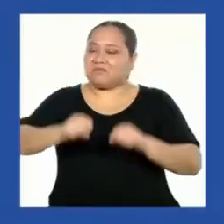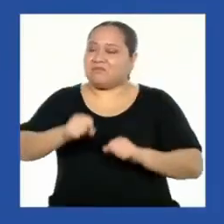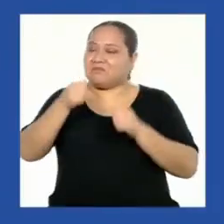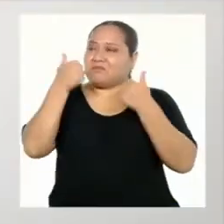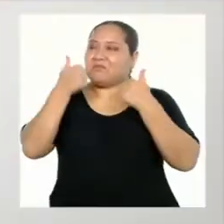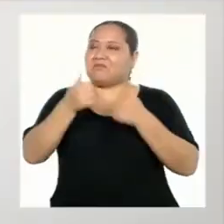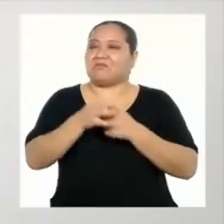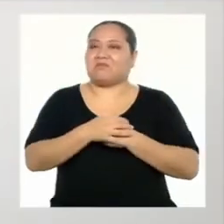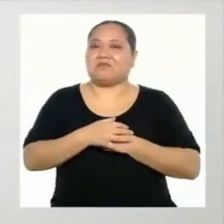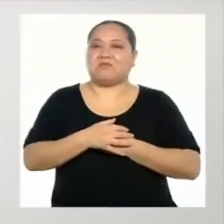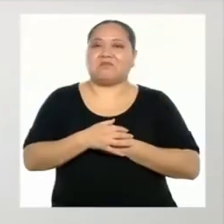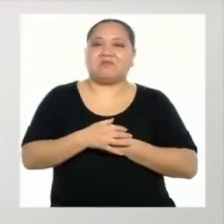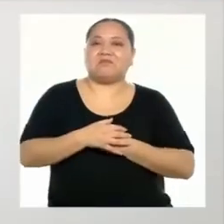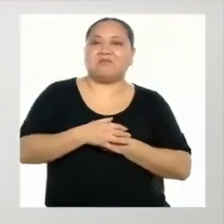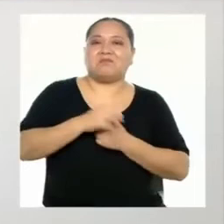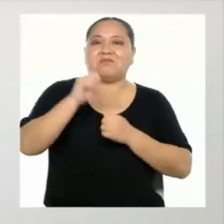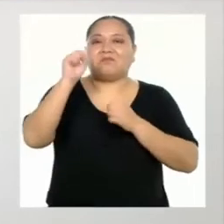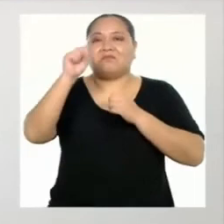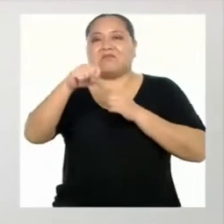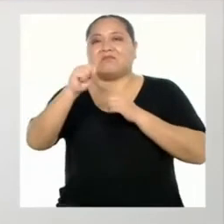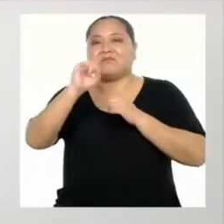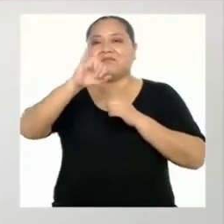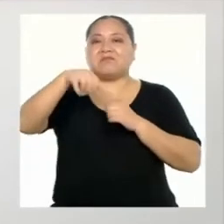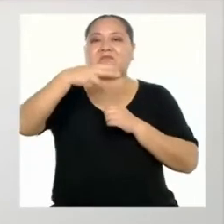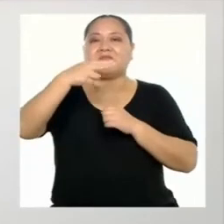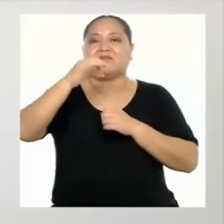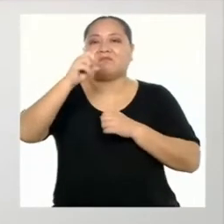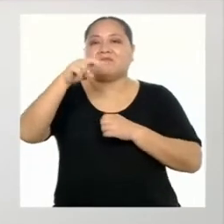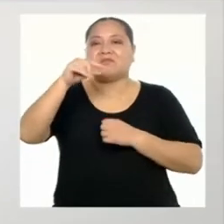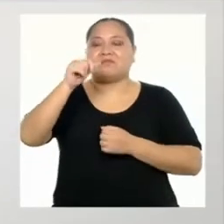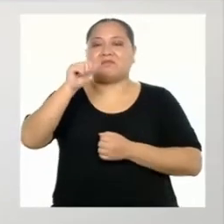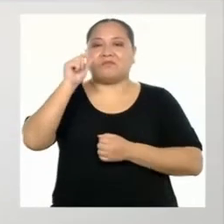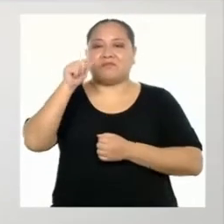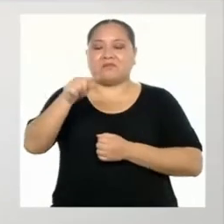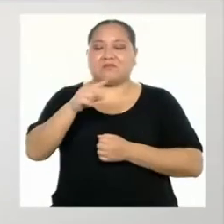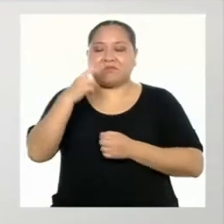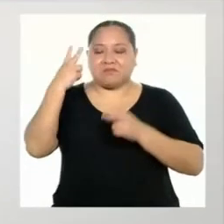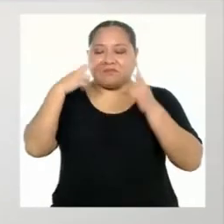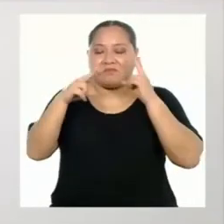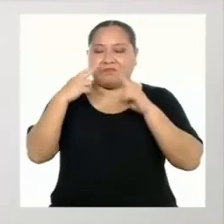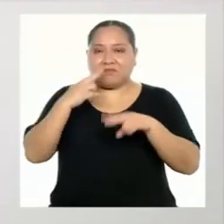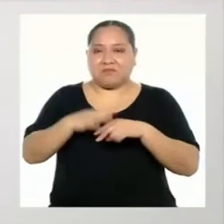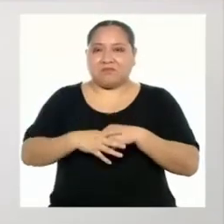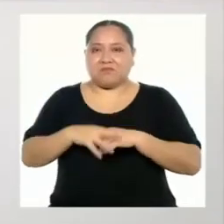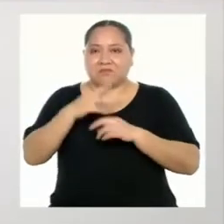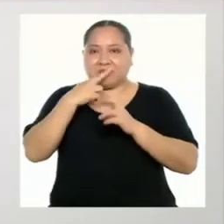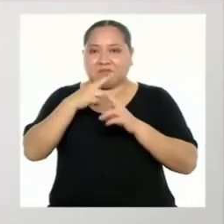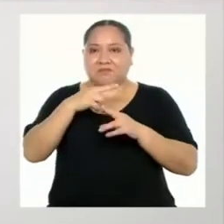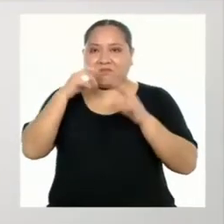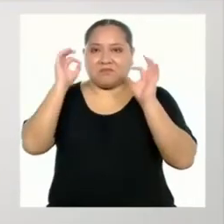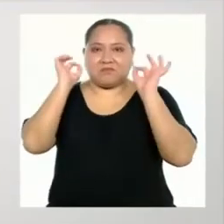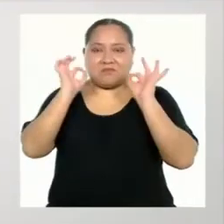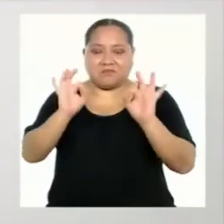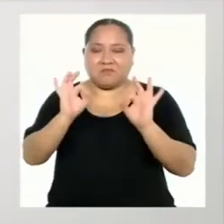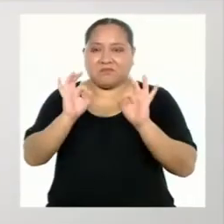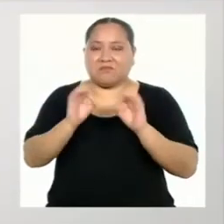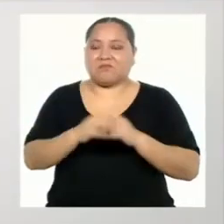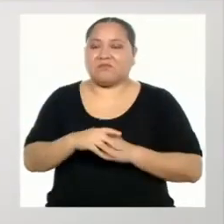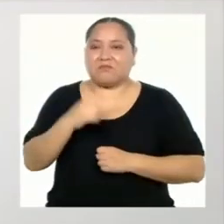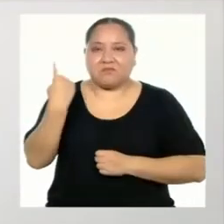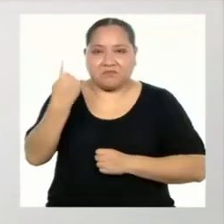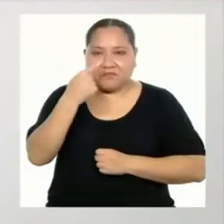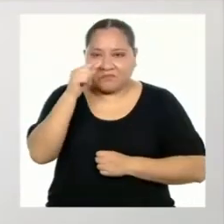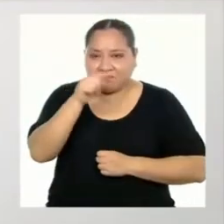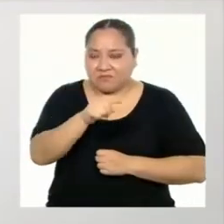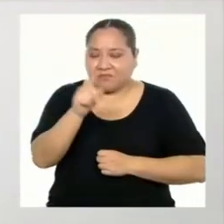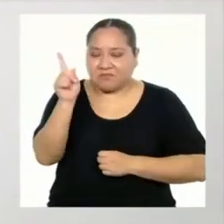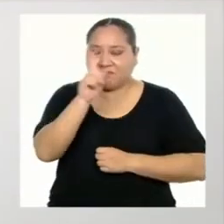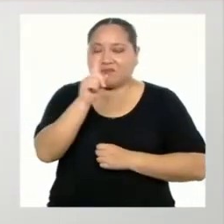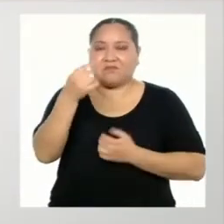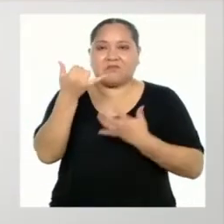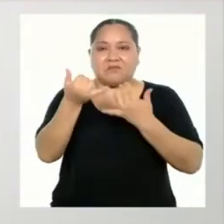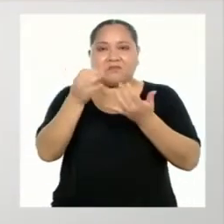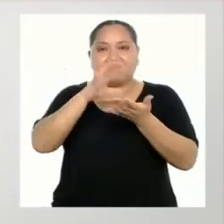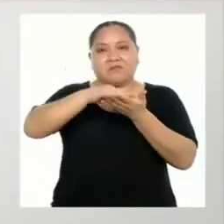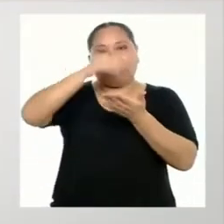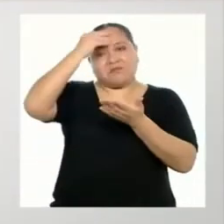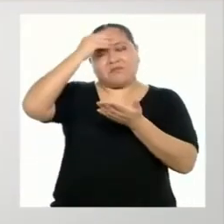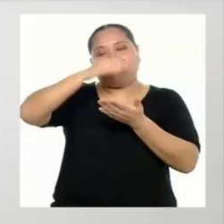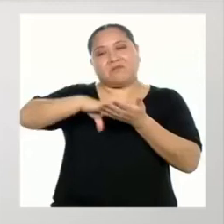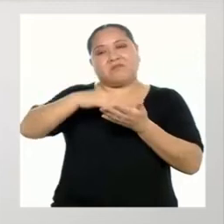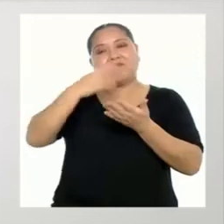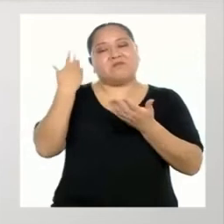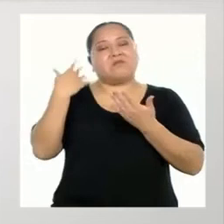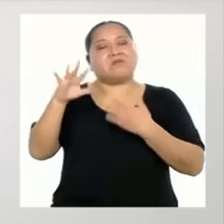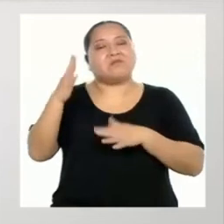válido. Sí, Jonathan. Verificamos que el resultado es correcto. Pero no solo eso. Ahora sabemos